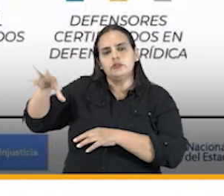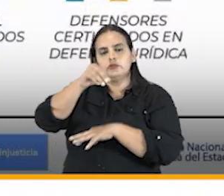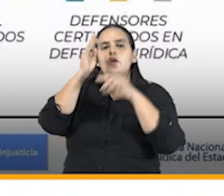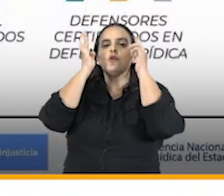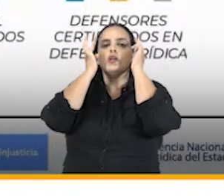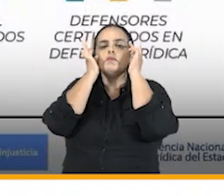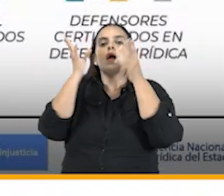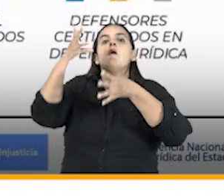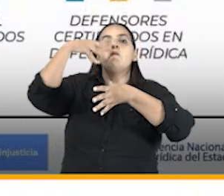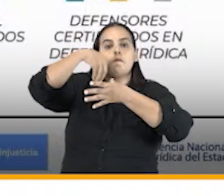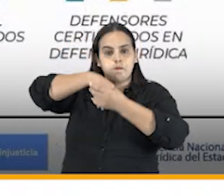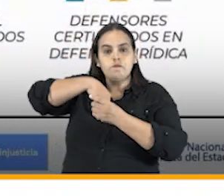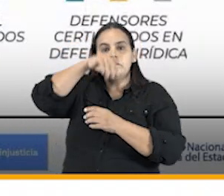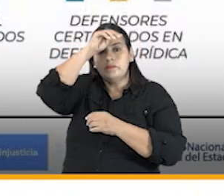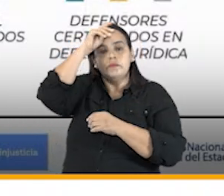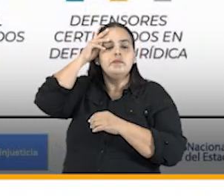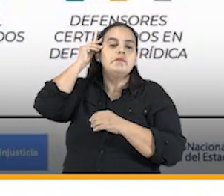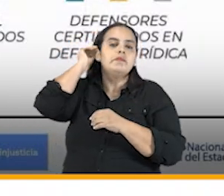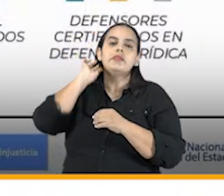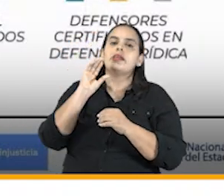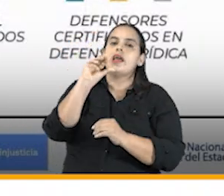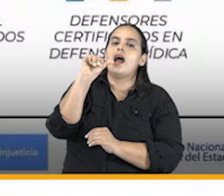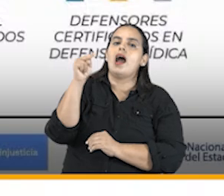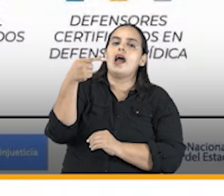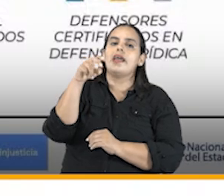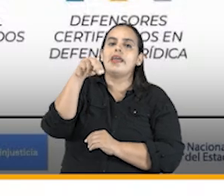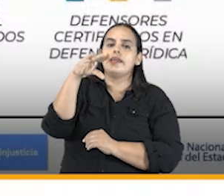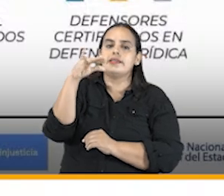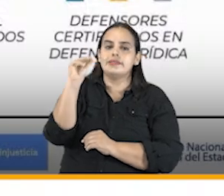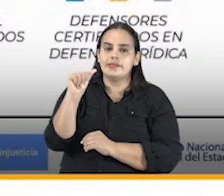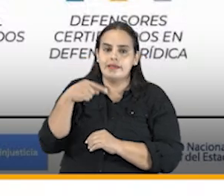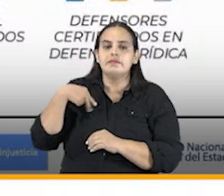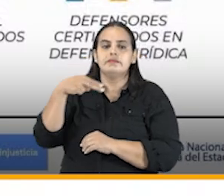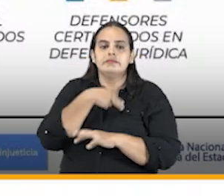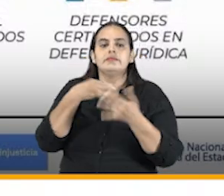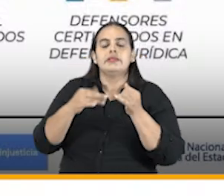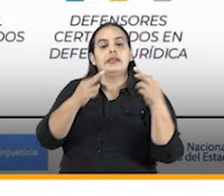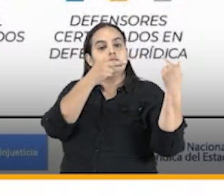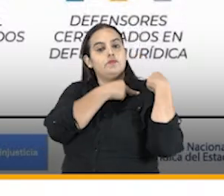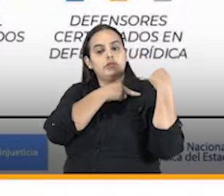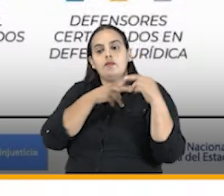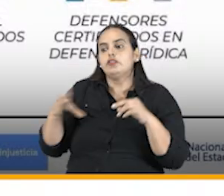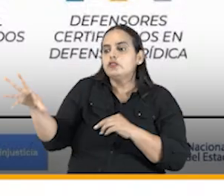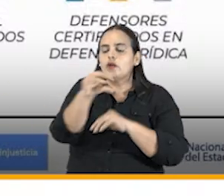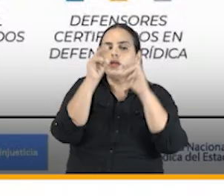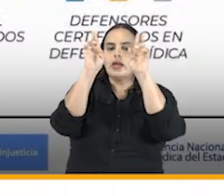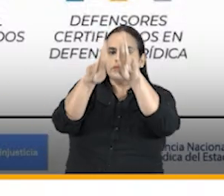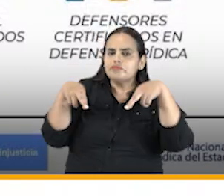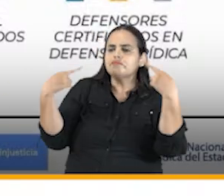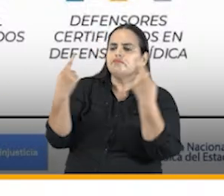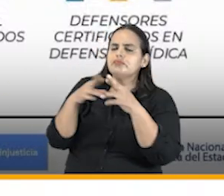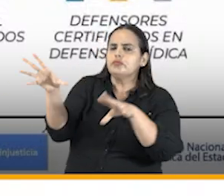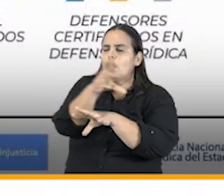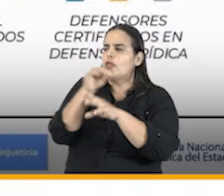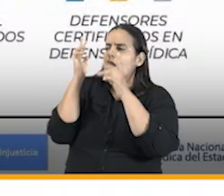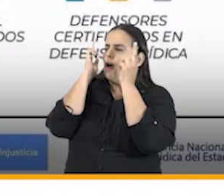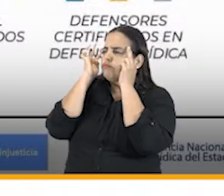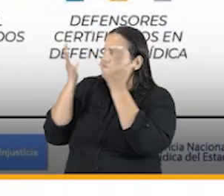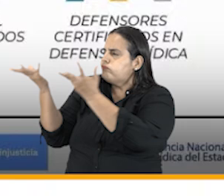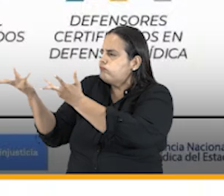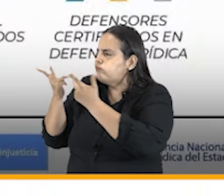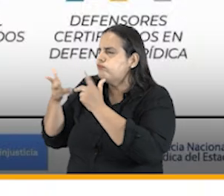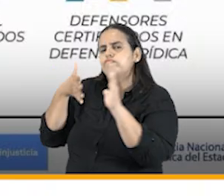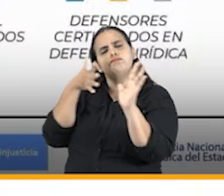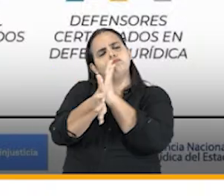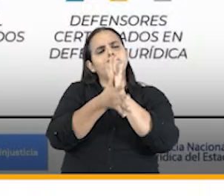la agencia y como parte de la agencia que se encarga de reunir conocimiento y divulgarlo pasamos de tener 3000